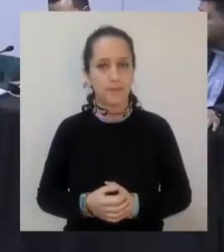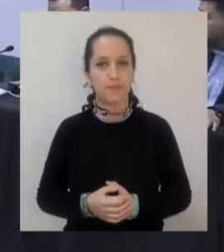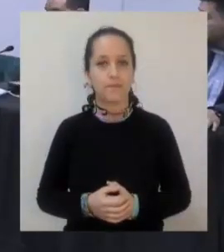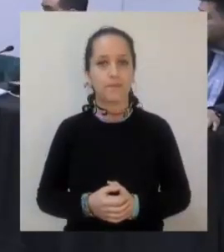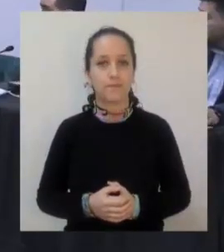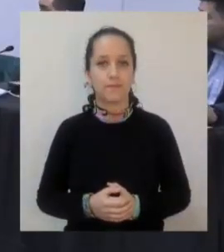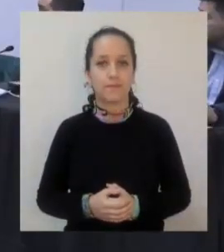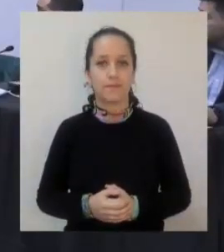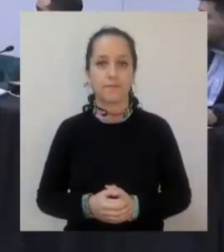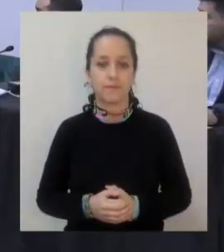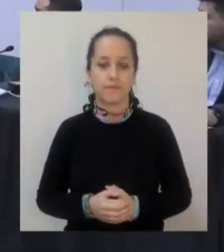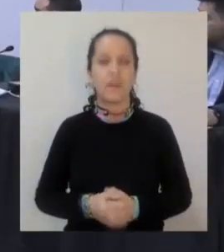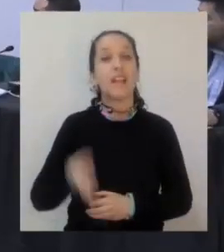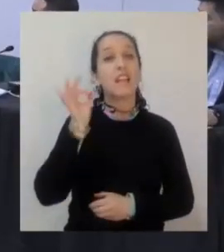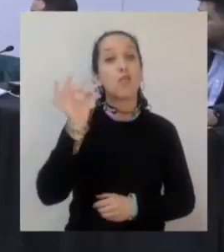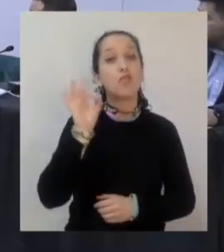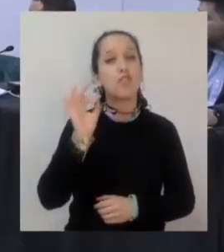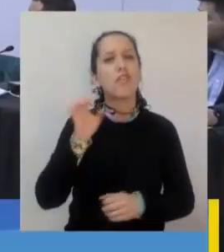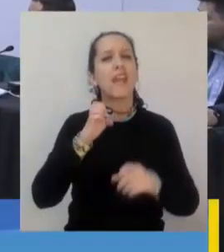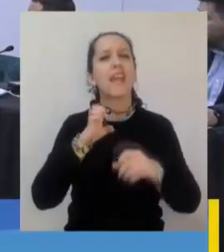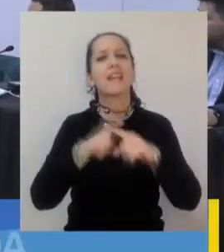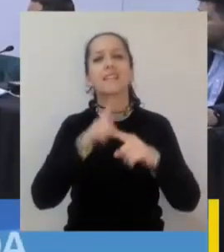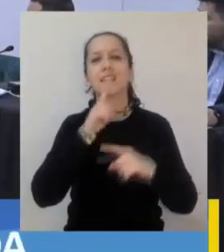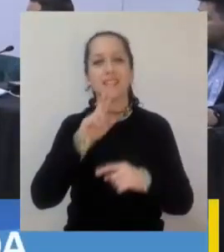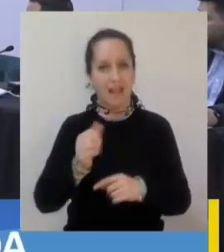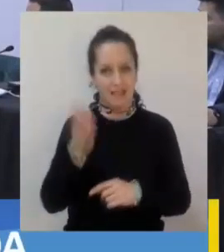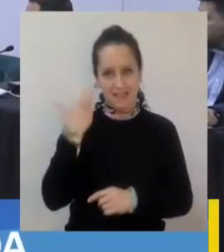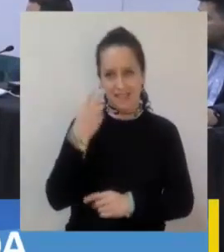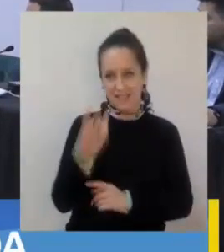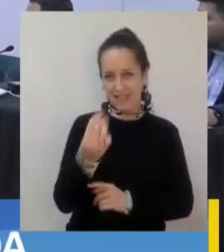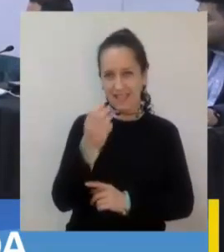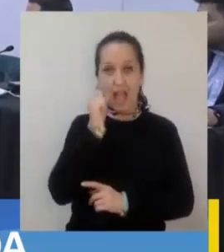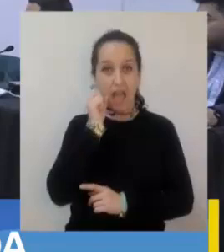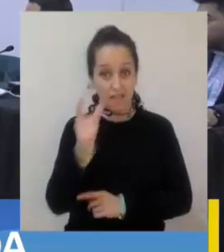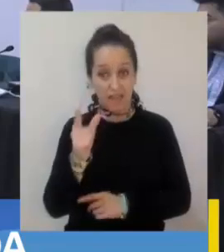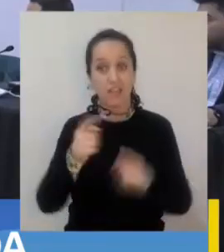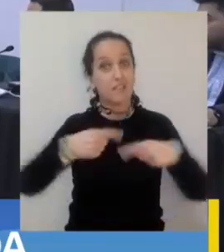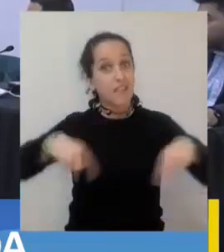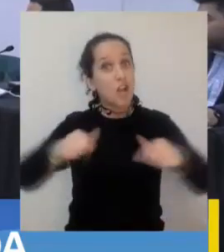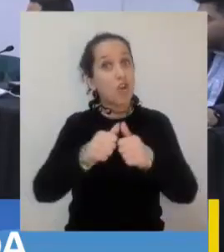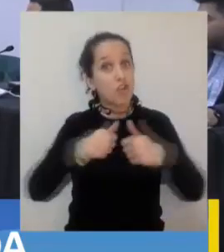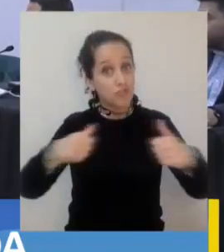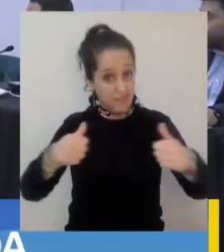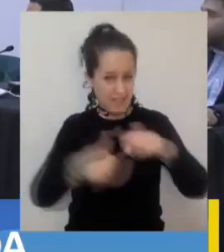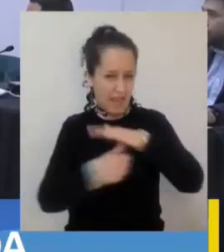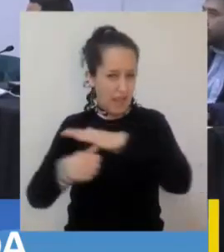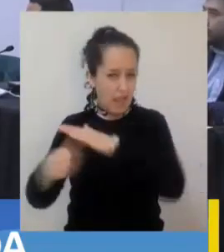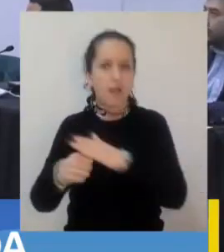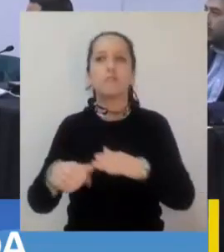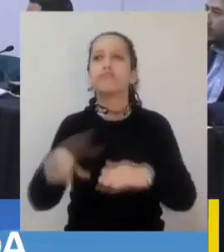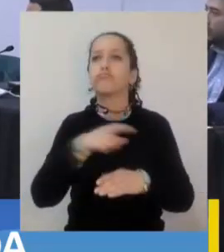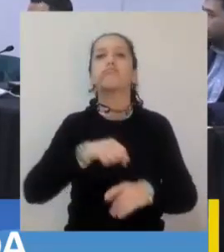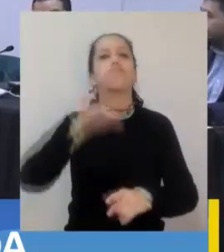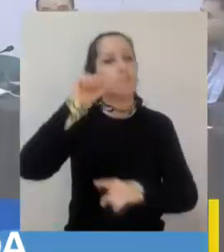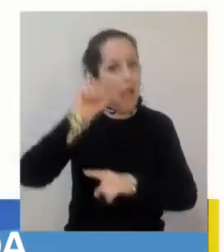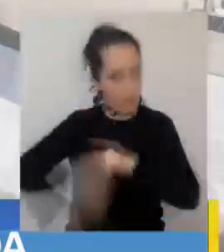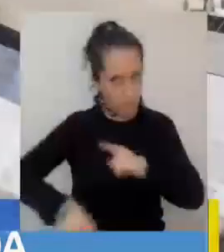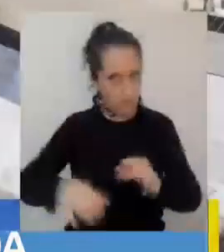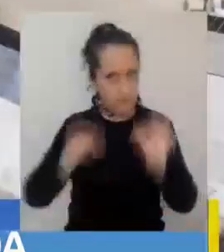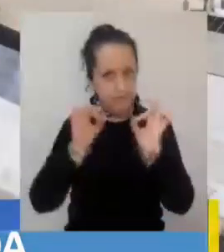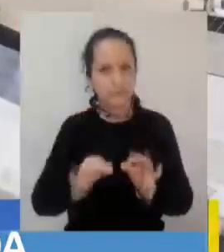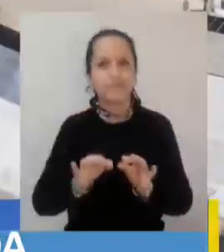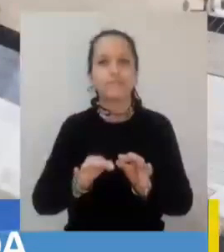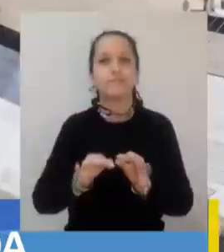En la sesión extraordinaria del pasado 13 de abril, el Consejo Municipal de Concepción aprobó por una unidad la